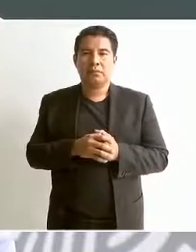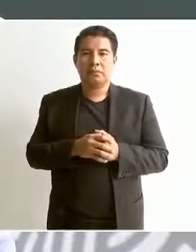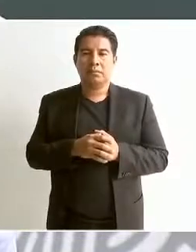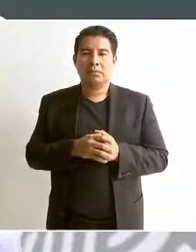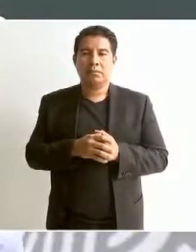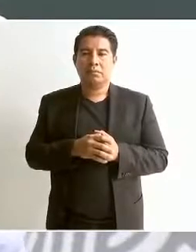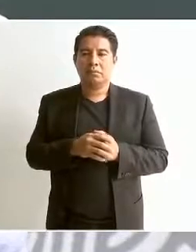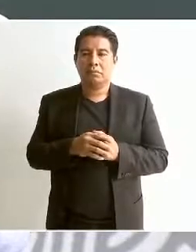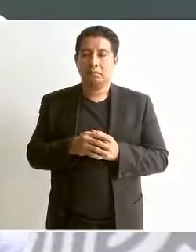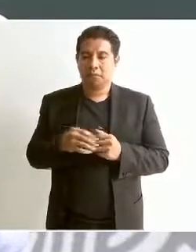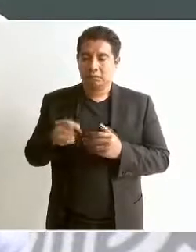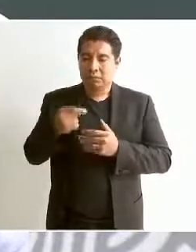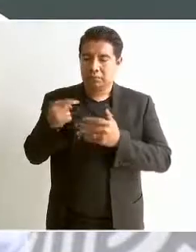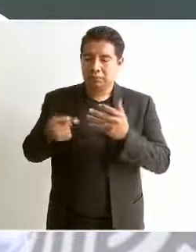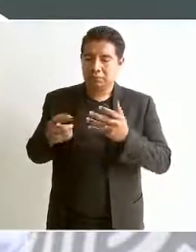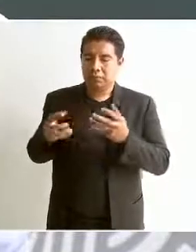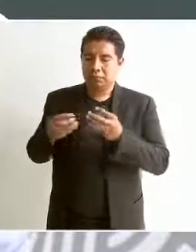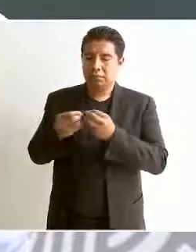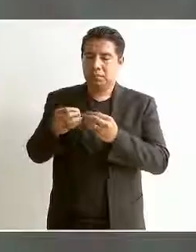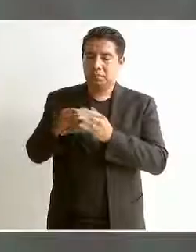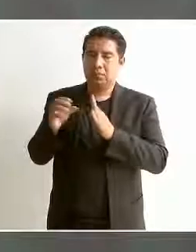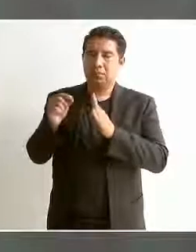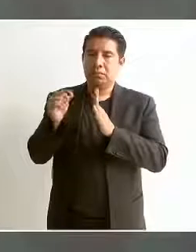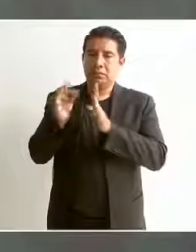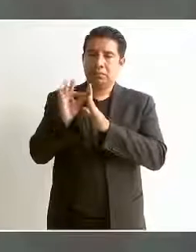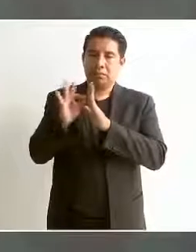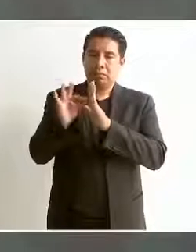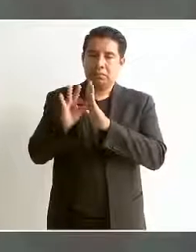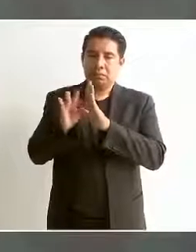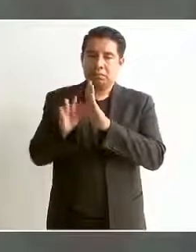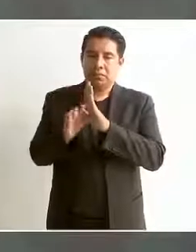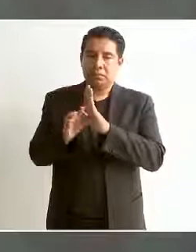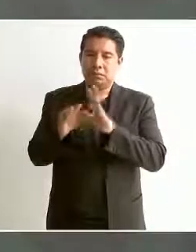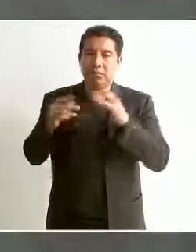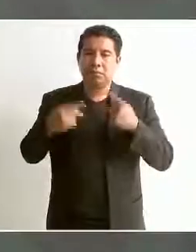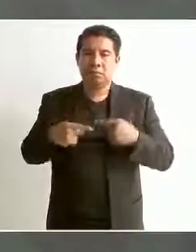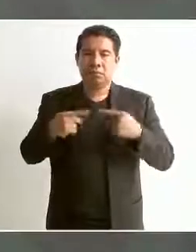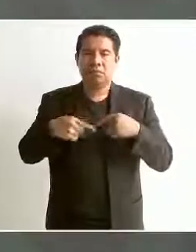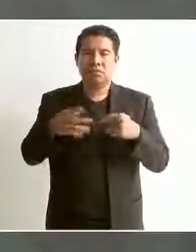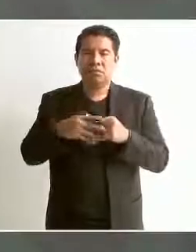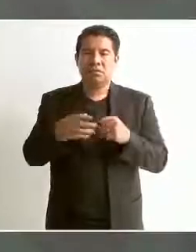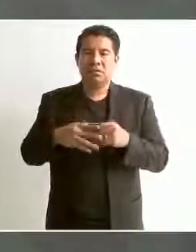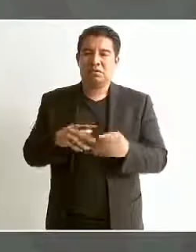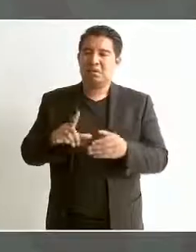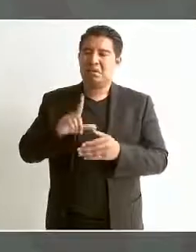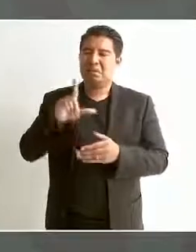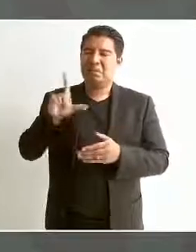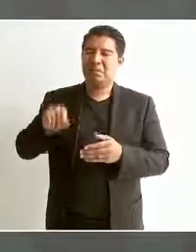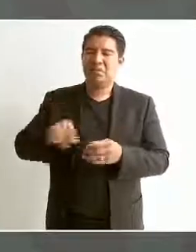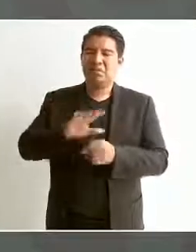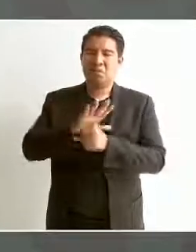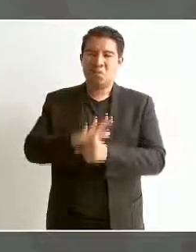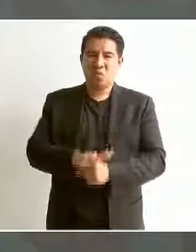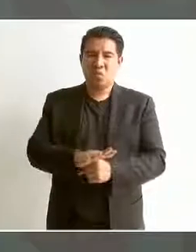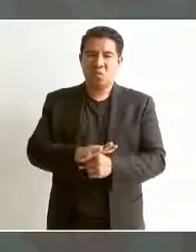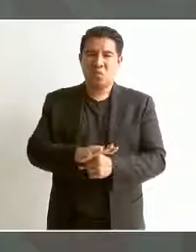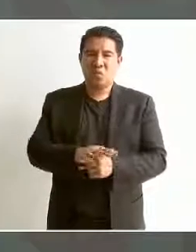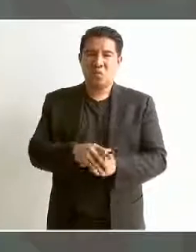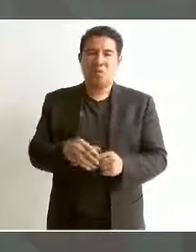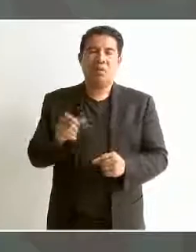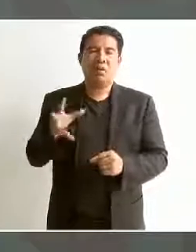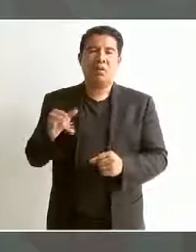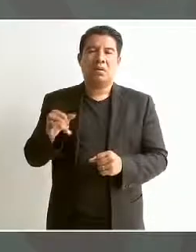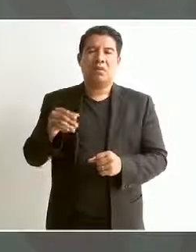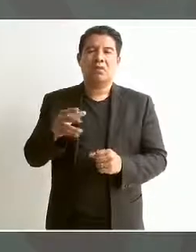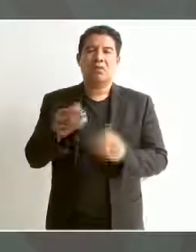catalogaba a las personas de manera despectiva, que ni siquiera